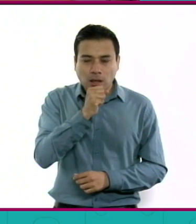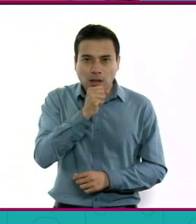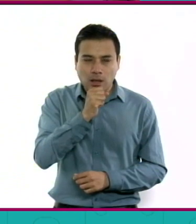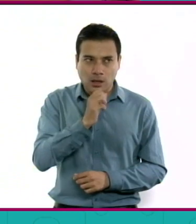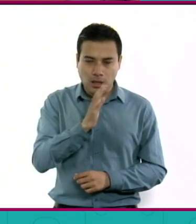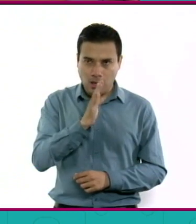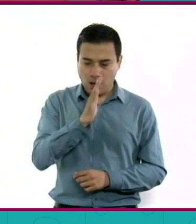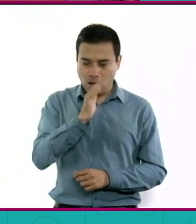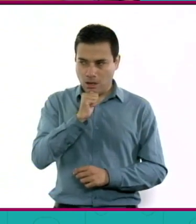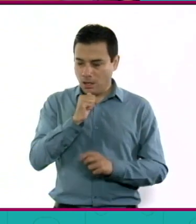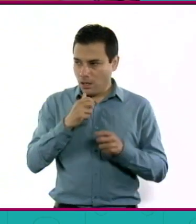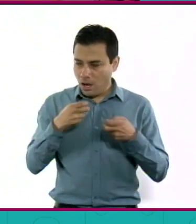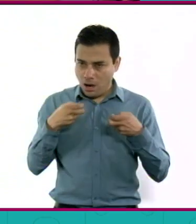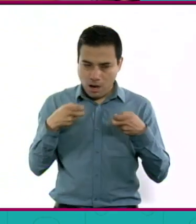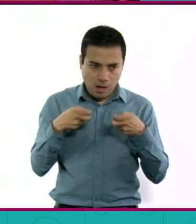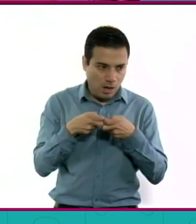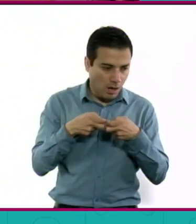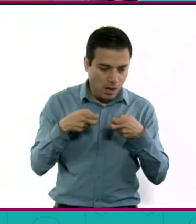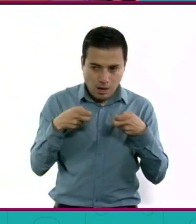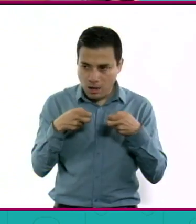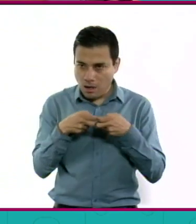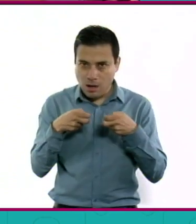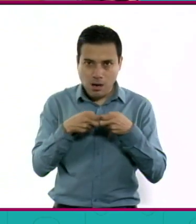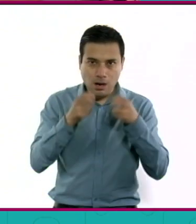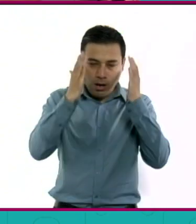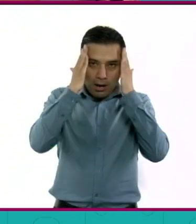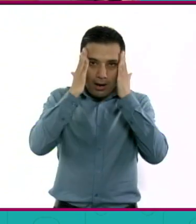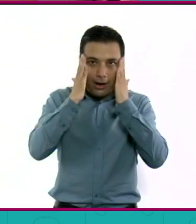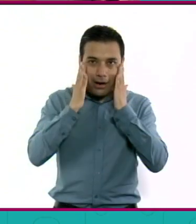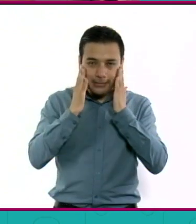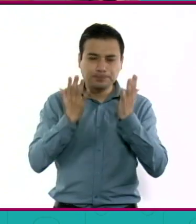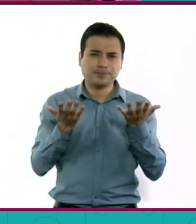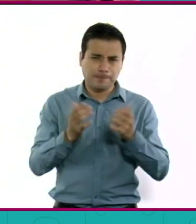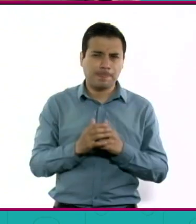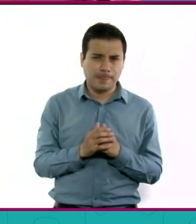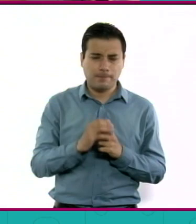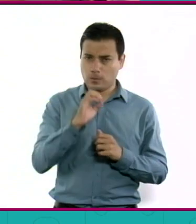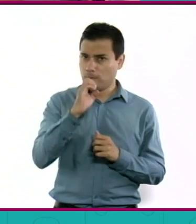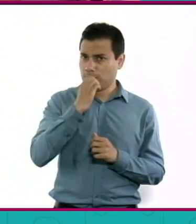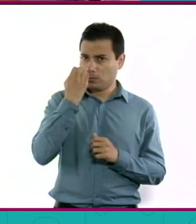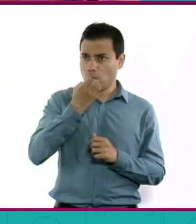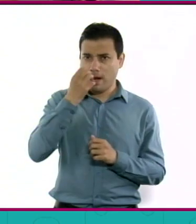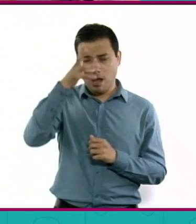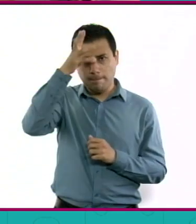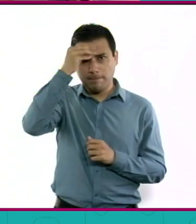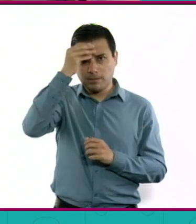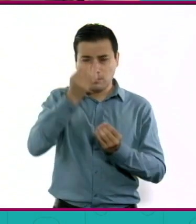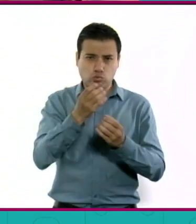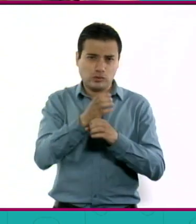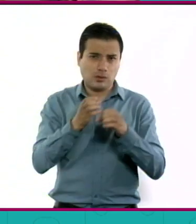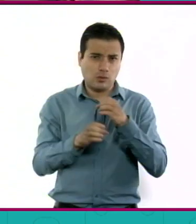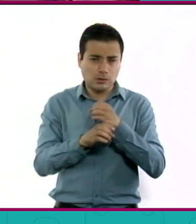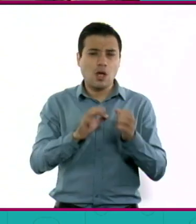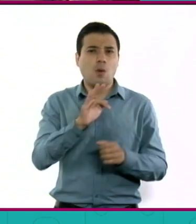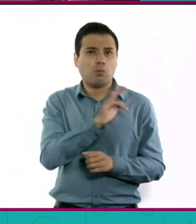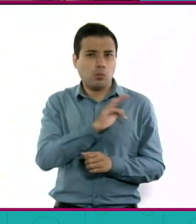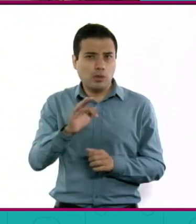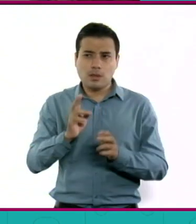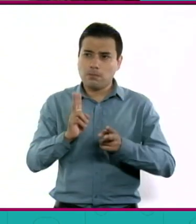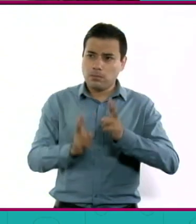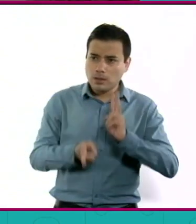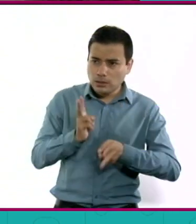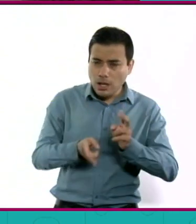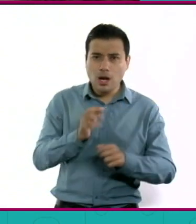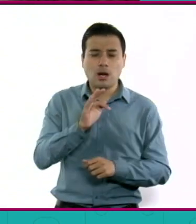¿Sí? Dice uno, ¿qué cosa? ¿No? Entonces, ahí aprende uno muchas cosas, el de poder platicar, el de poder leer, el tema de la lectura.